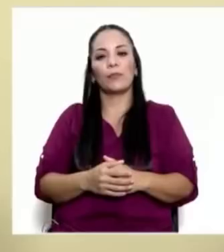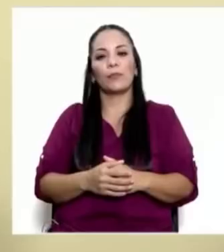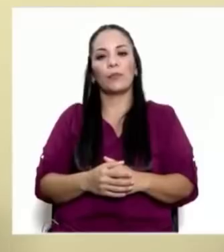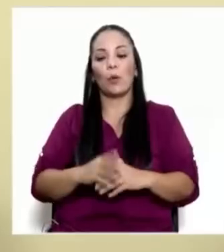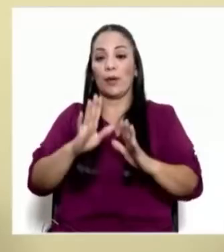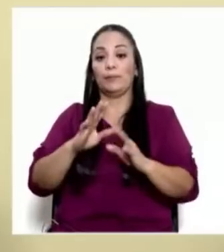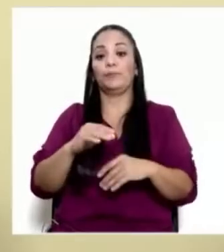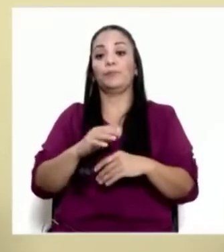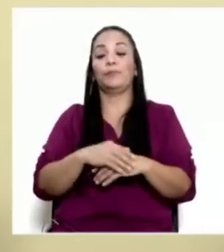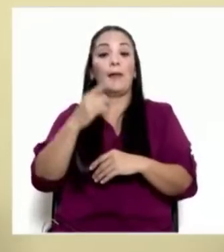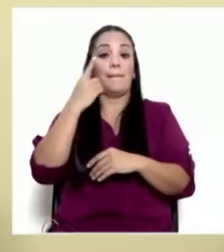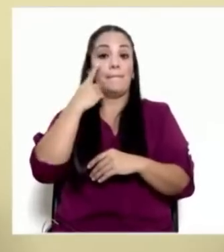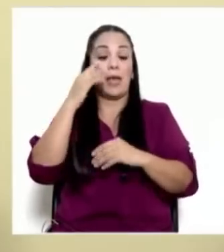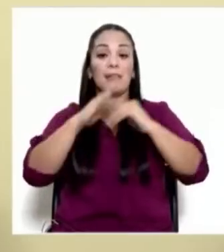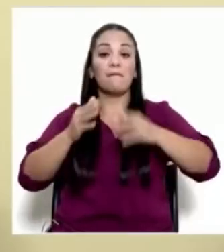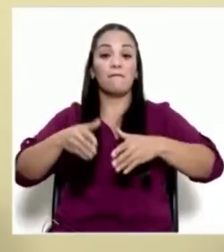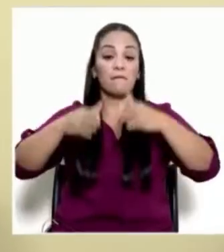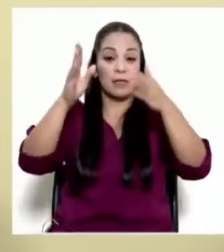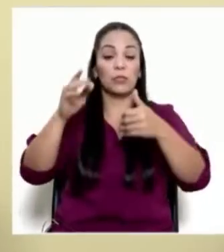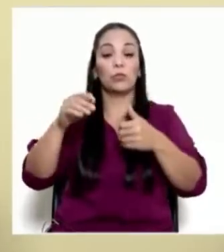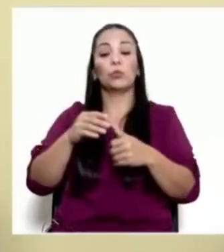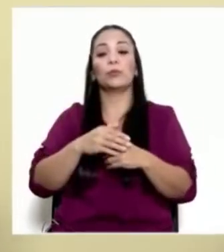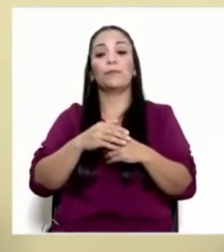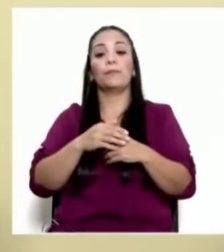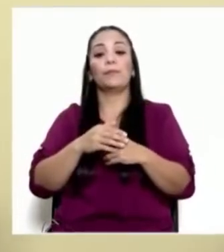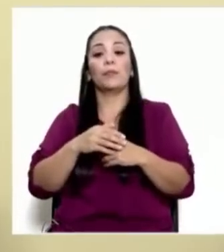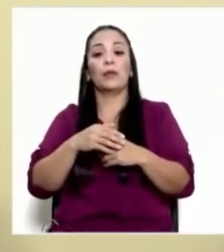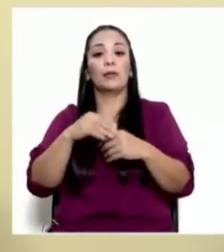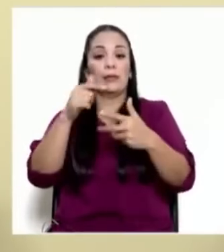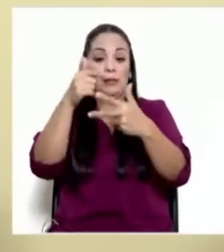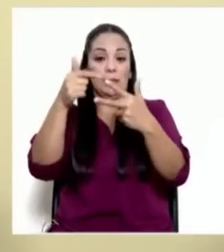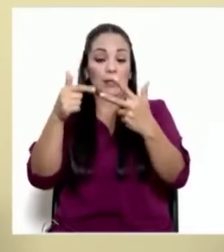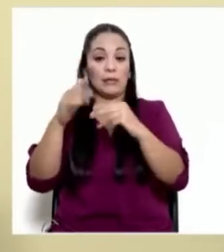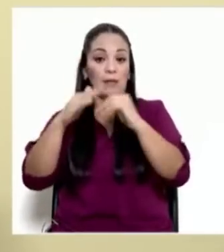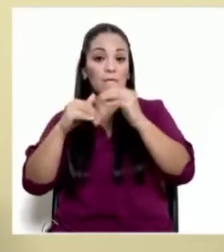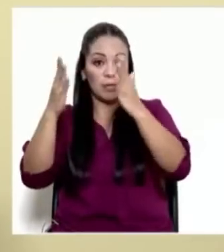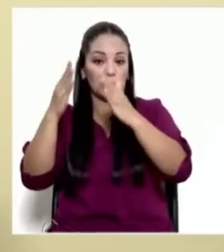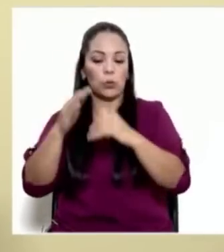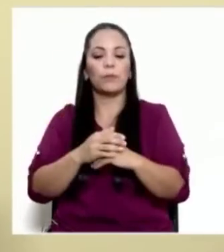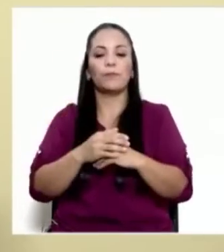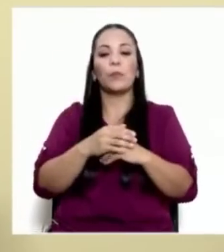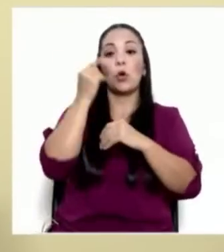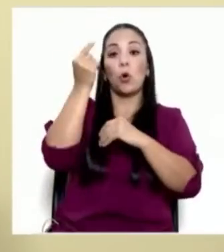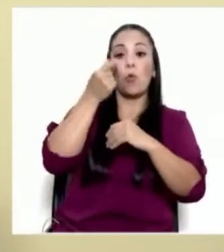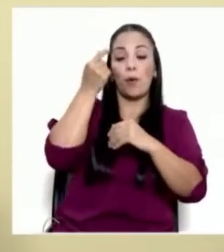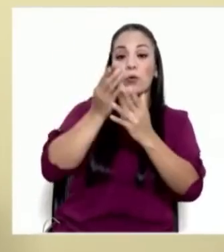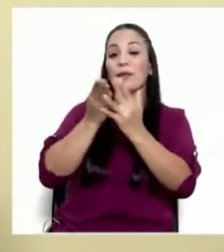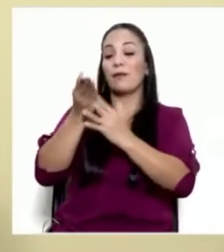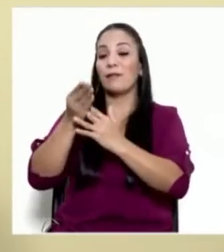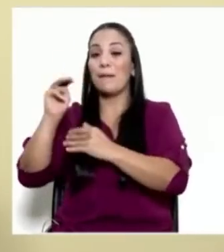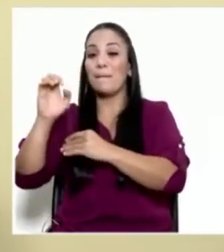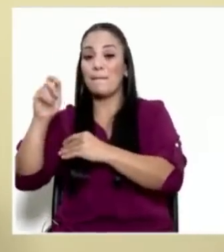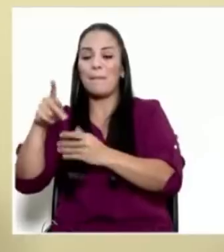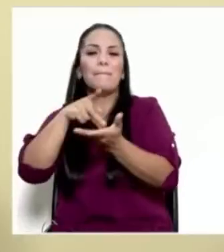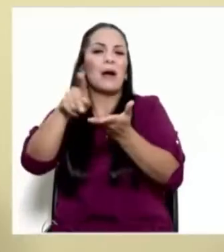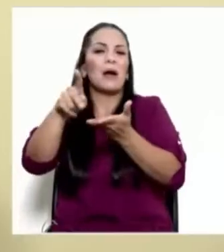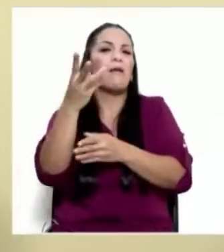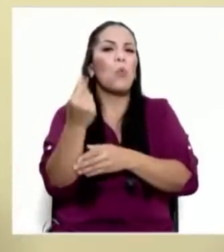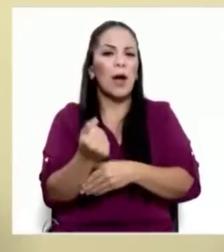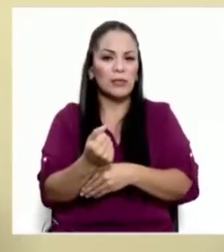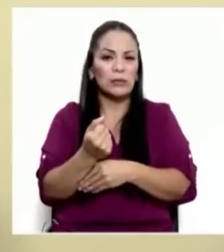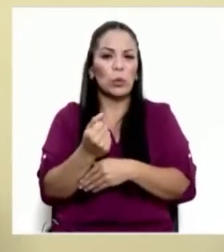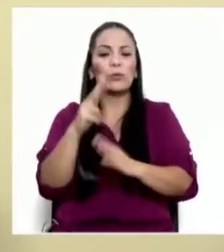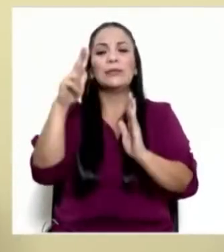el gobierno de la República y el Ministerio de Educación Pública, a través del Ministerio de Educación Pública, pagaban casi 3